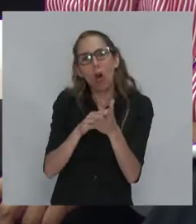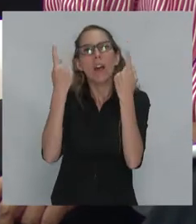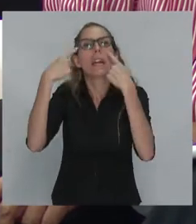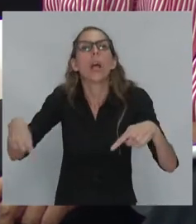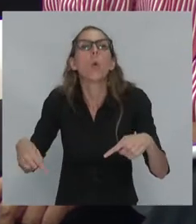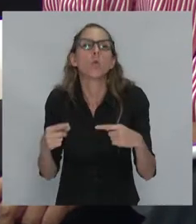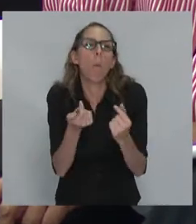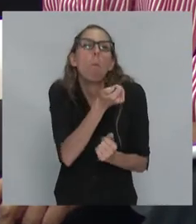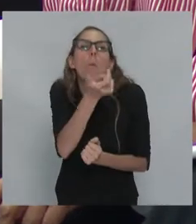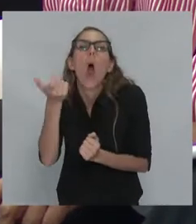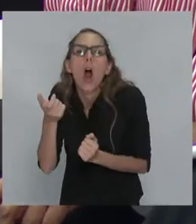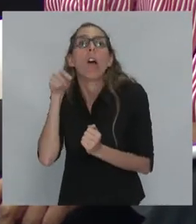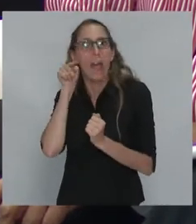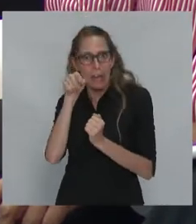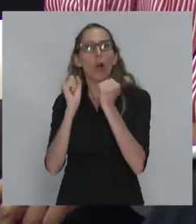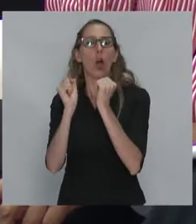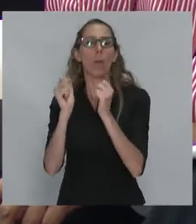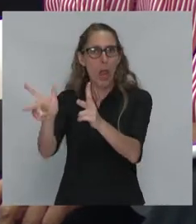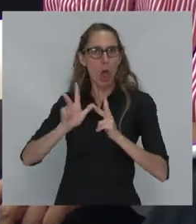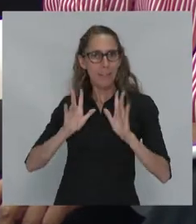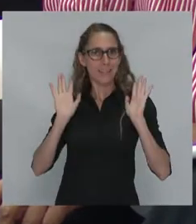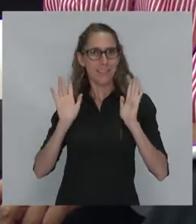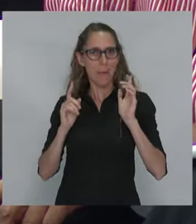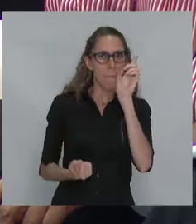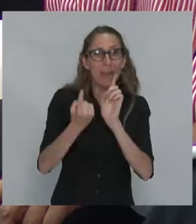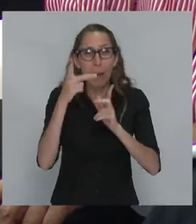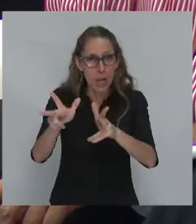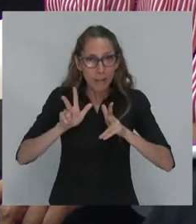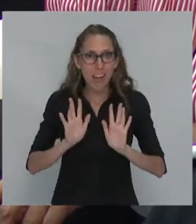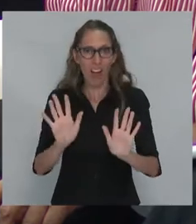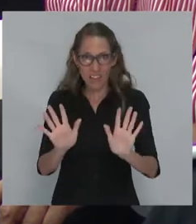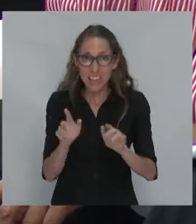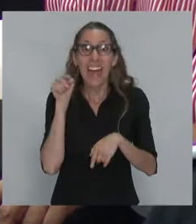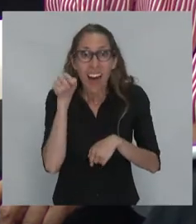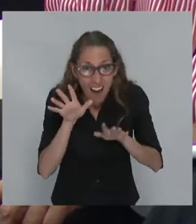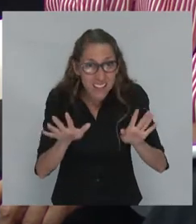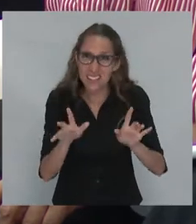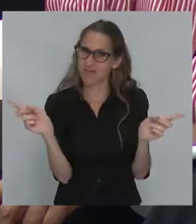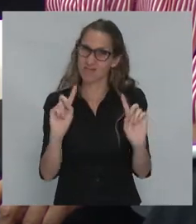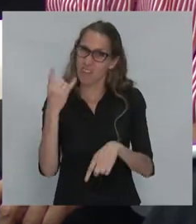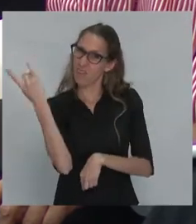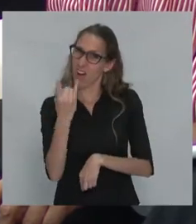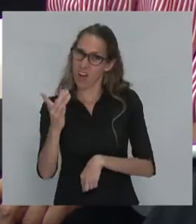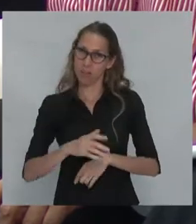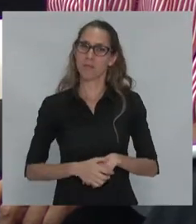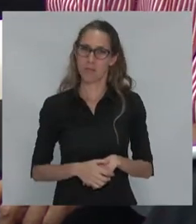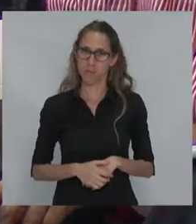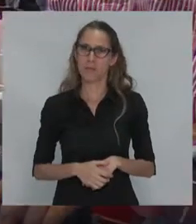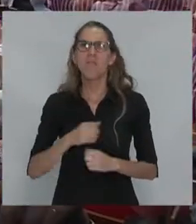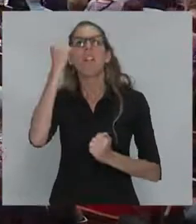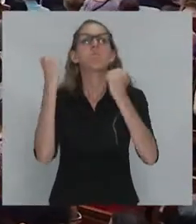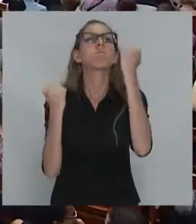escasos. Eso, compañeros y compañeras, es falso. La